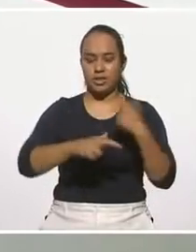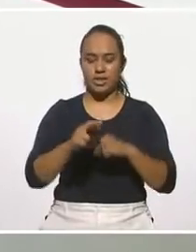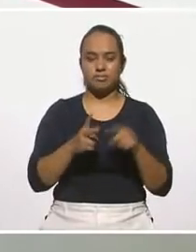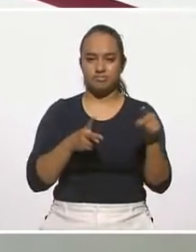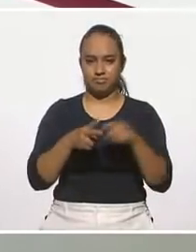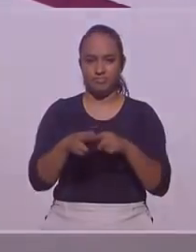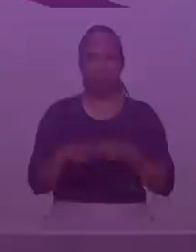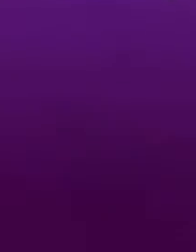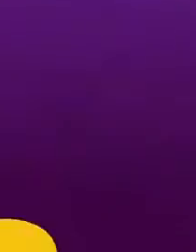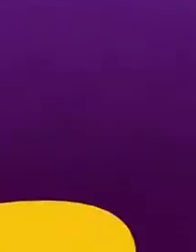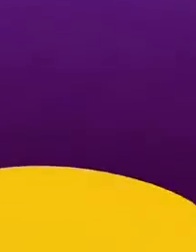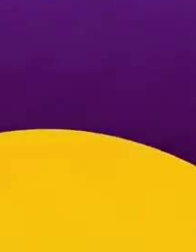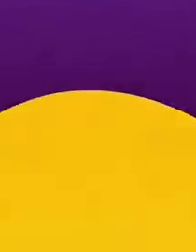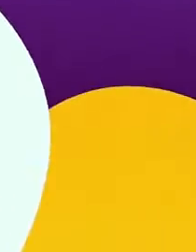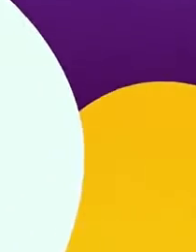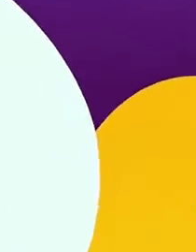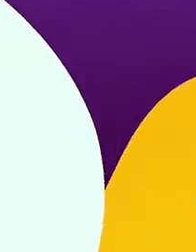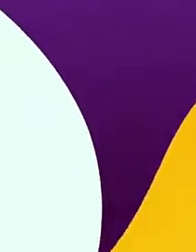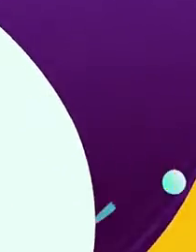en un corte.